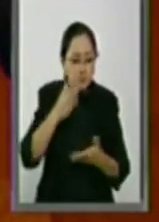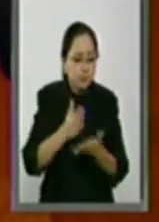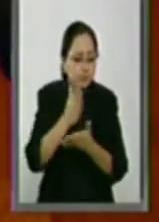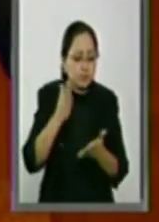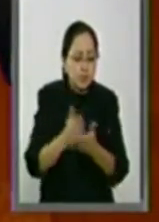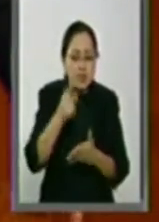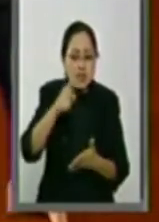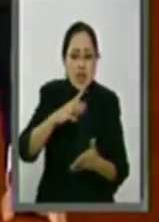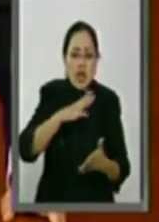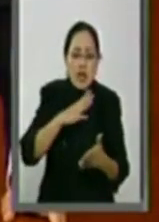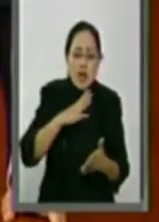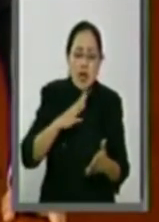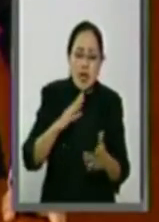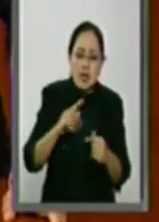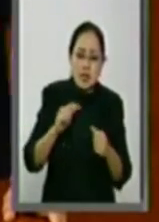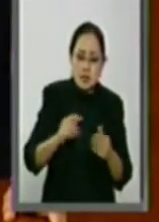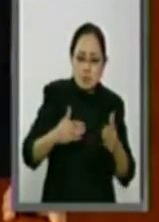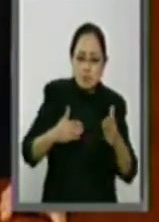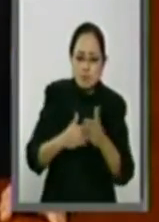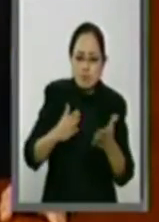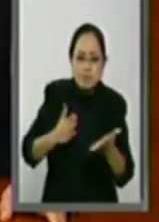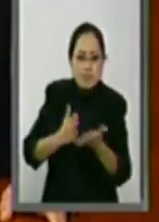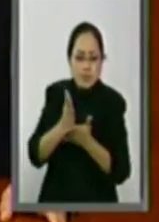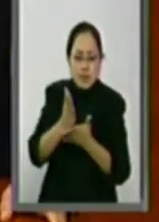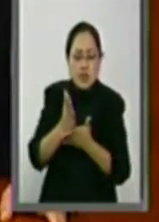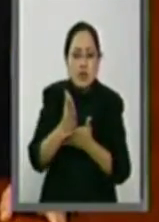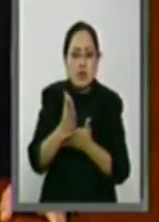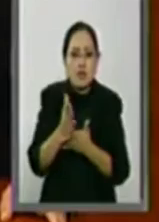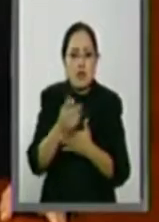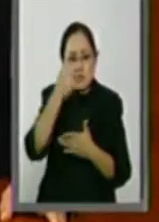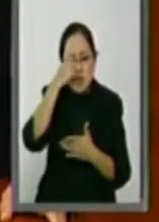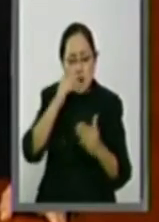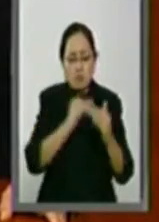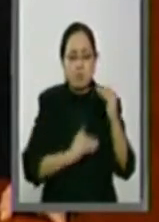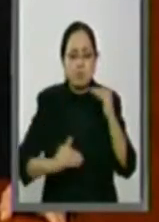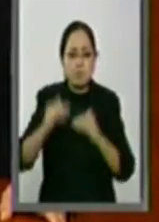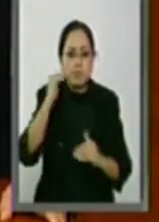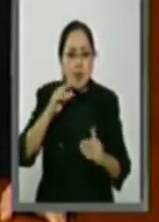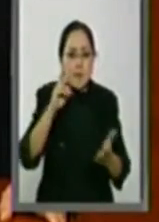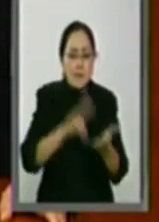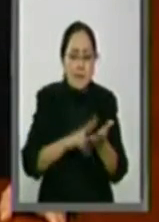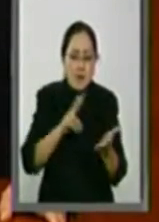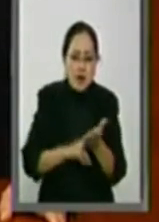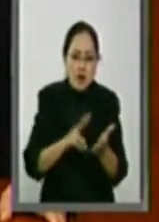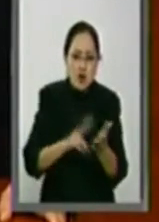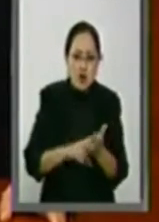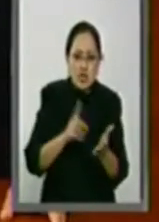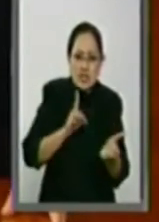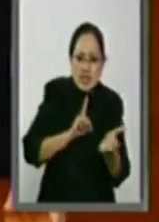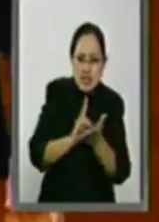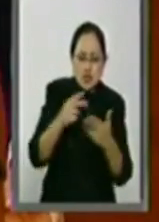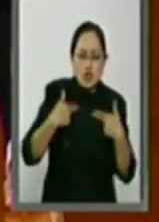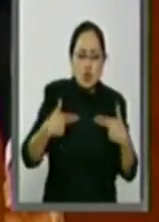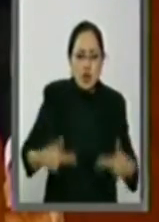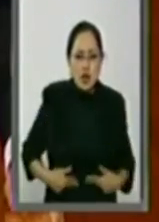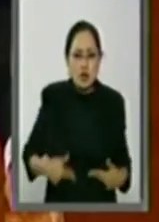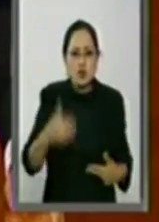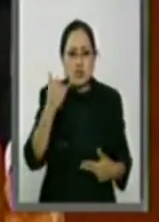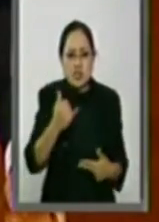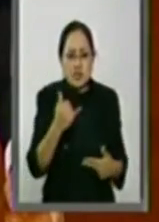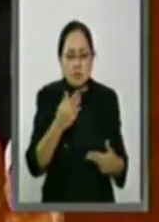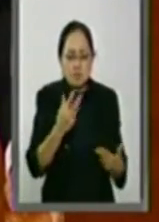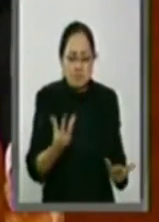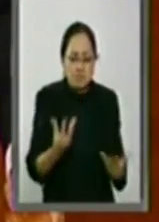una convergencia y sobre todo para enaltecer los valores, los derechos humanos y